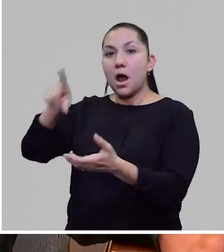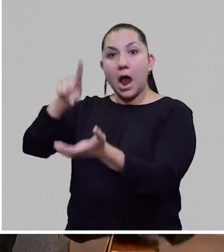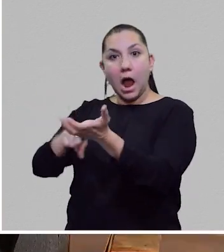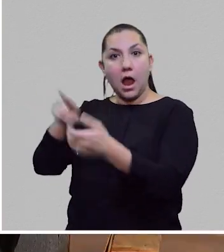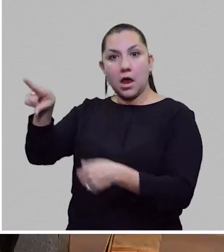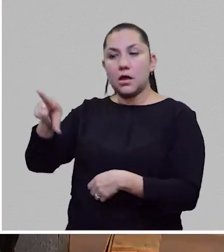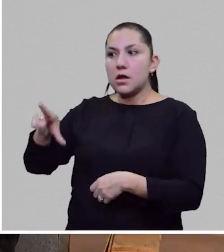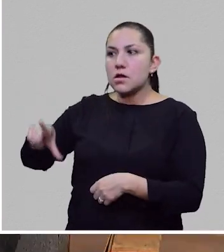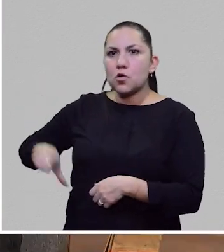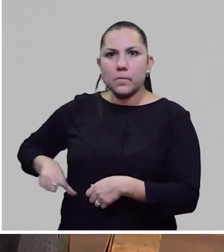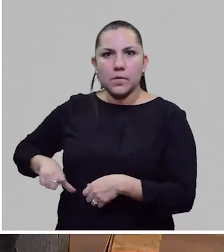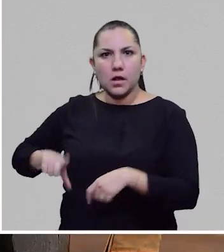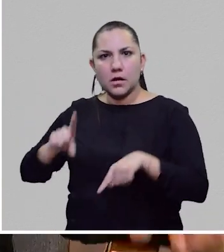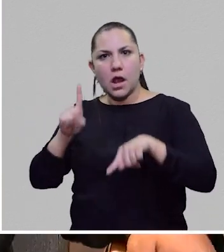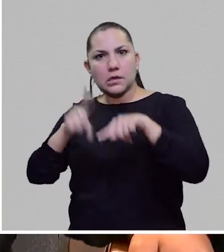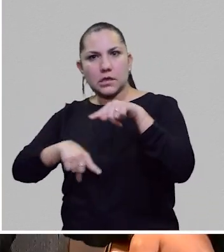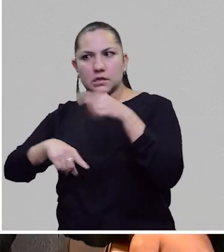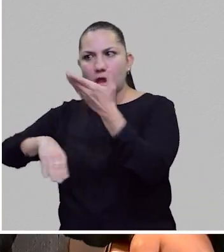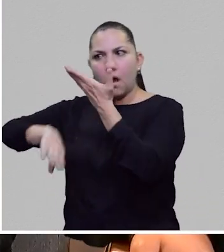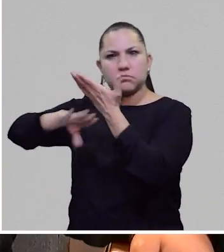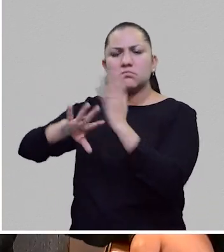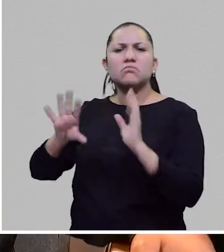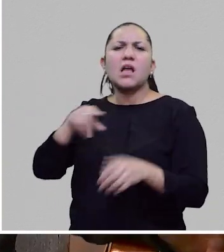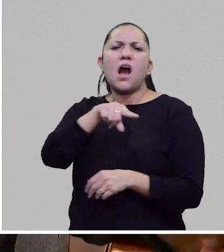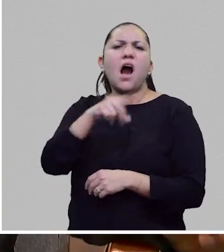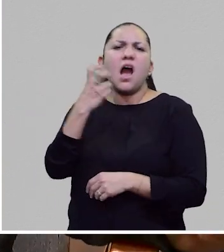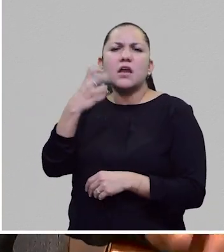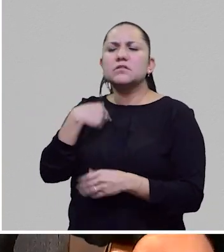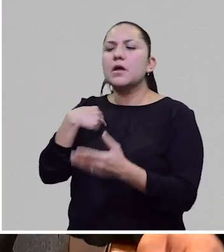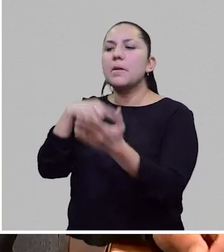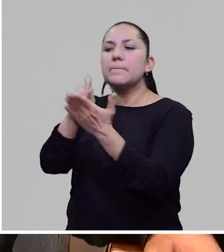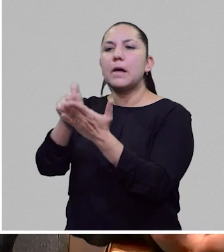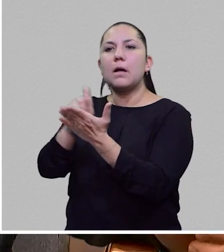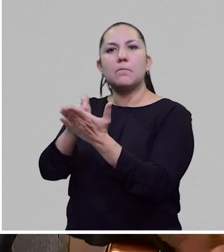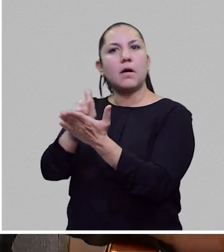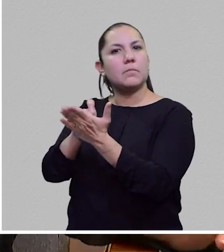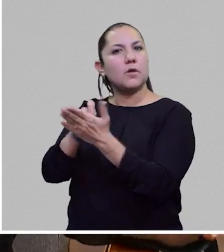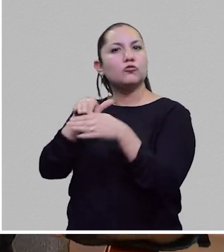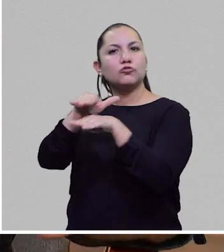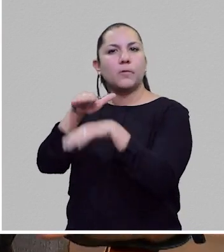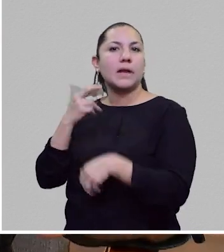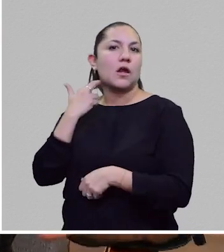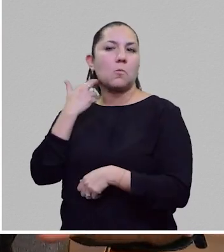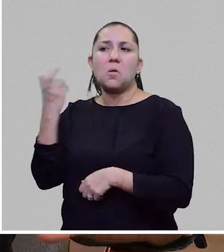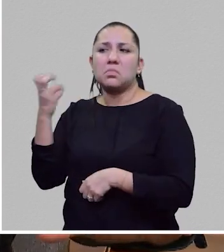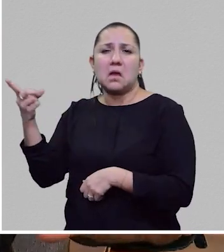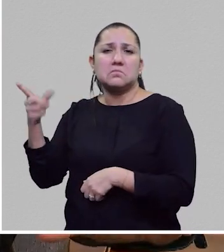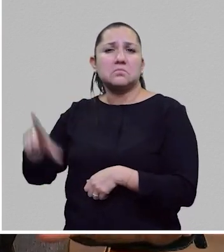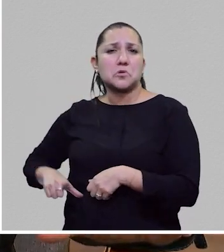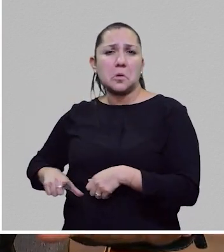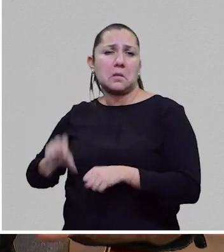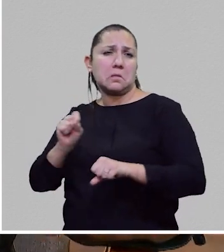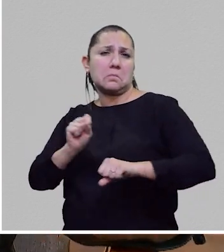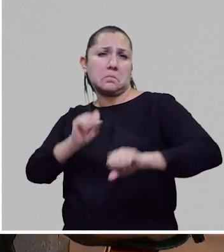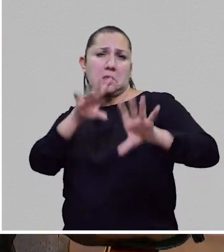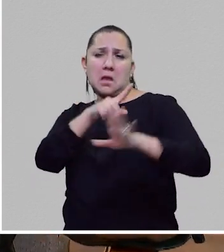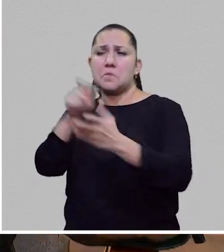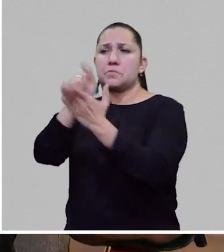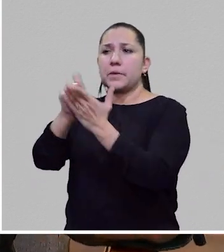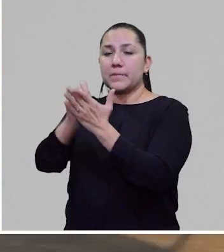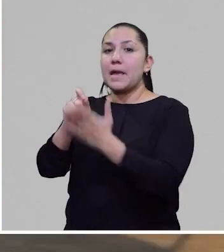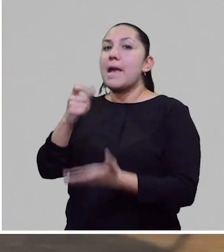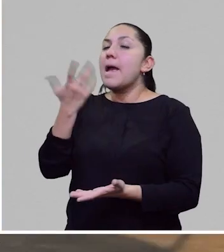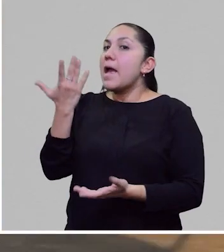robots, pues le dejaban de escribir lo que quisiera. Y sobre todo, yo lo tengo muy ubicado como un humorista, muy